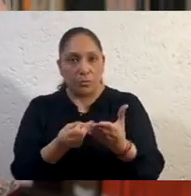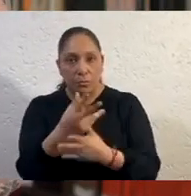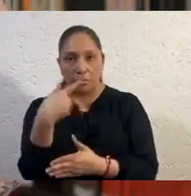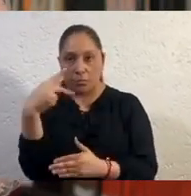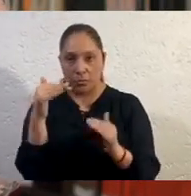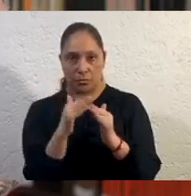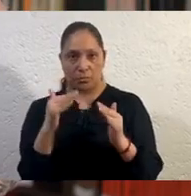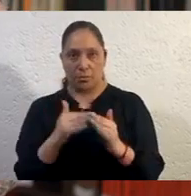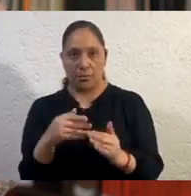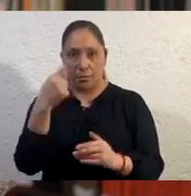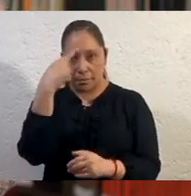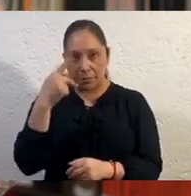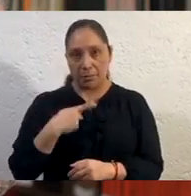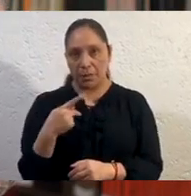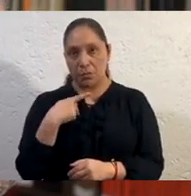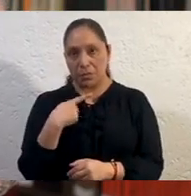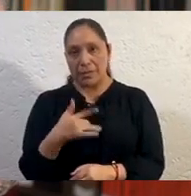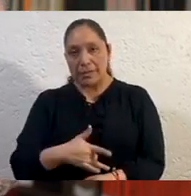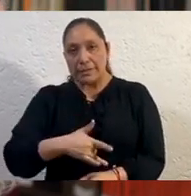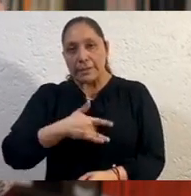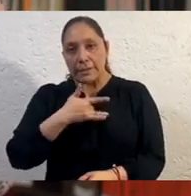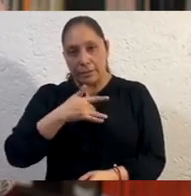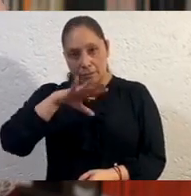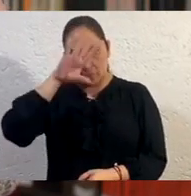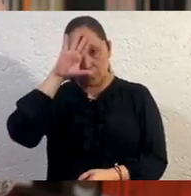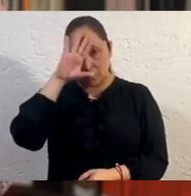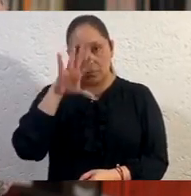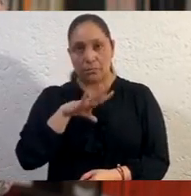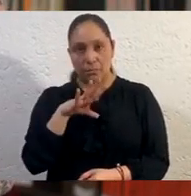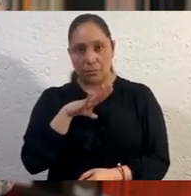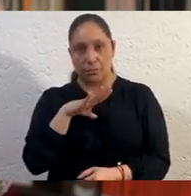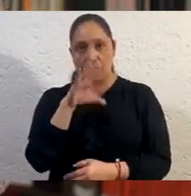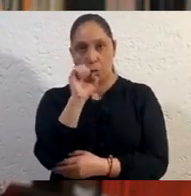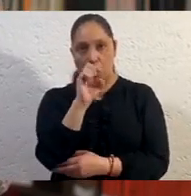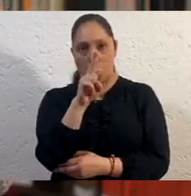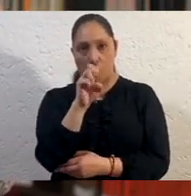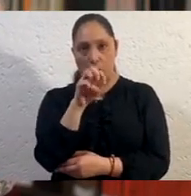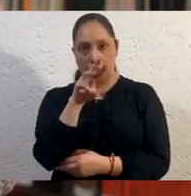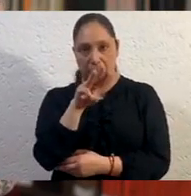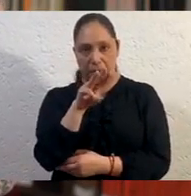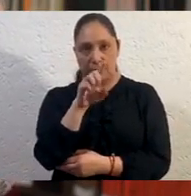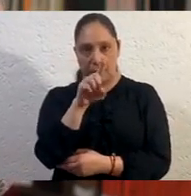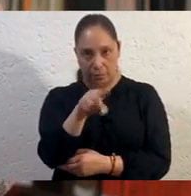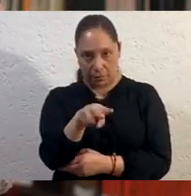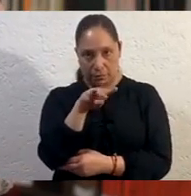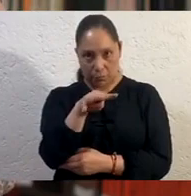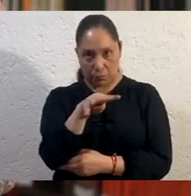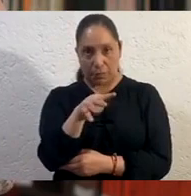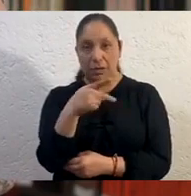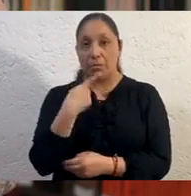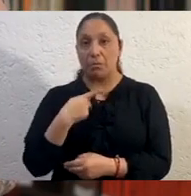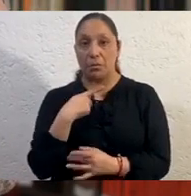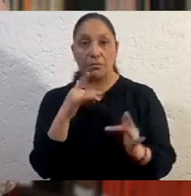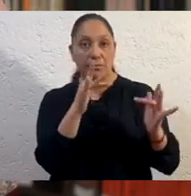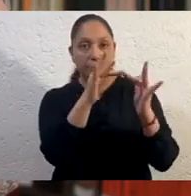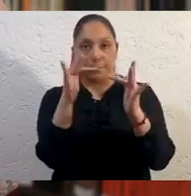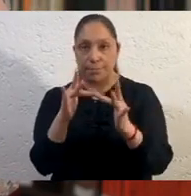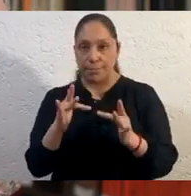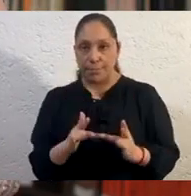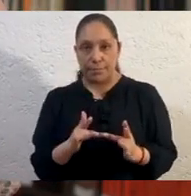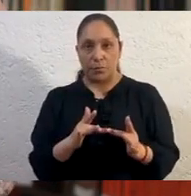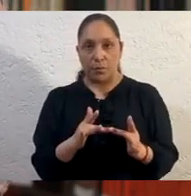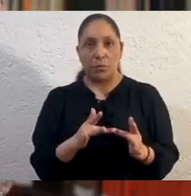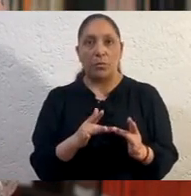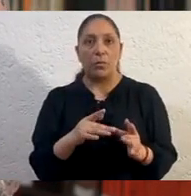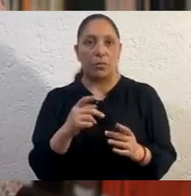menor síntoma de COVID-19 y las personas con las que hayan tenido contacto cercano en al menos los últimos cinco días,